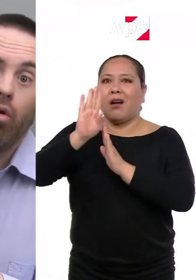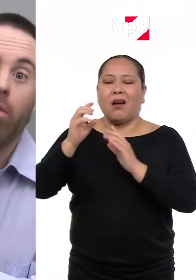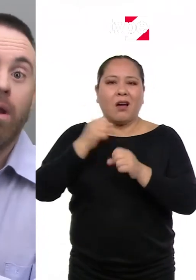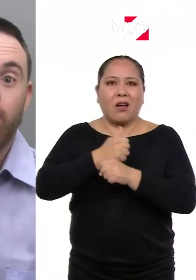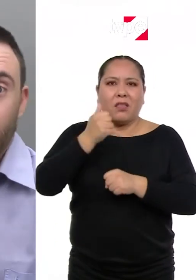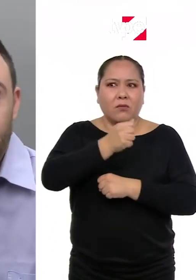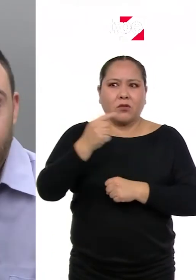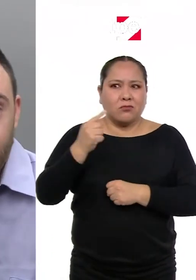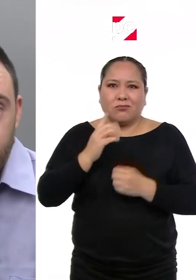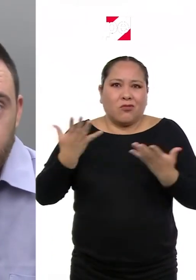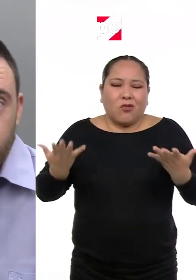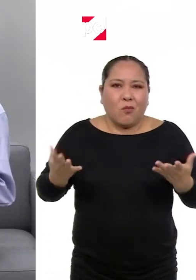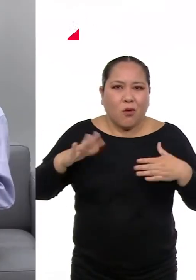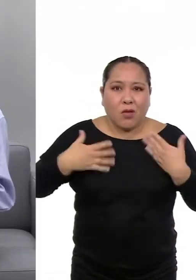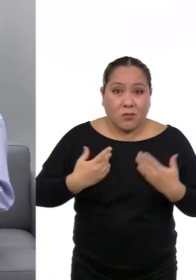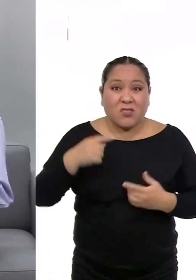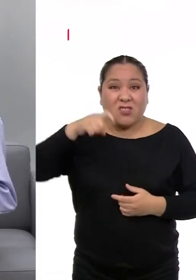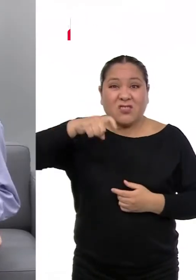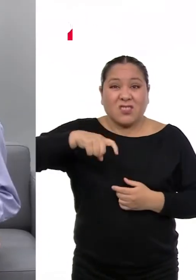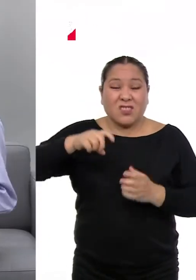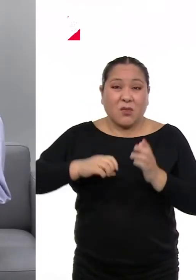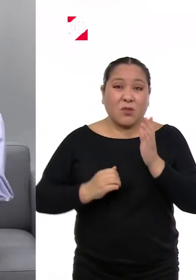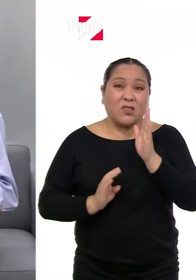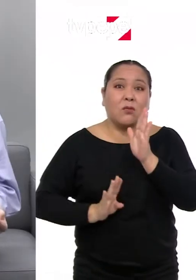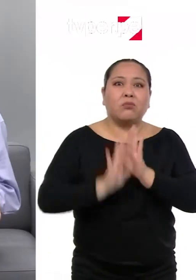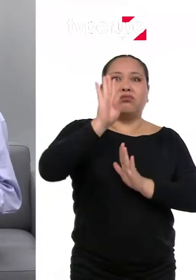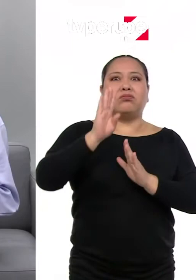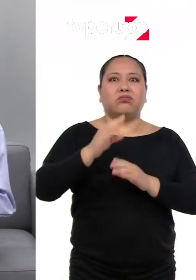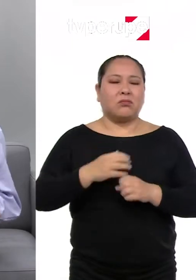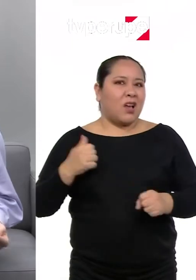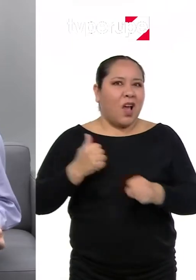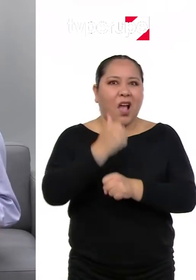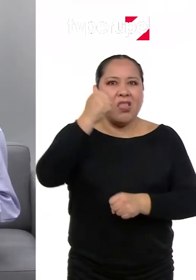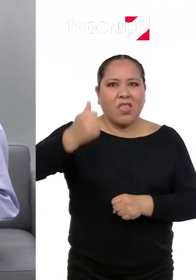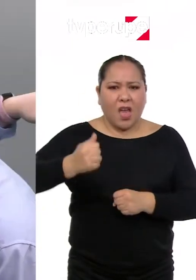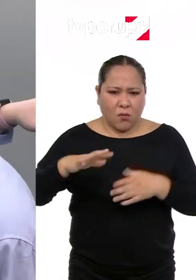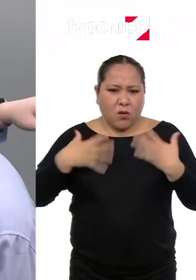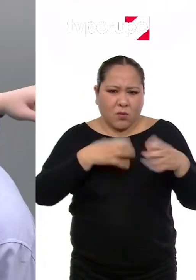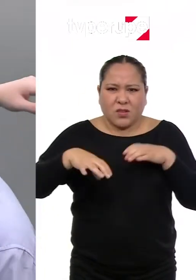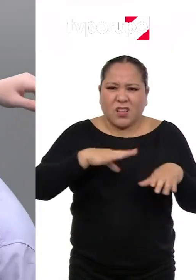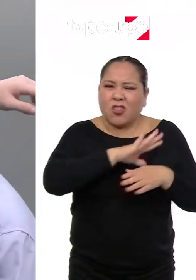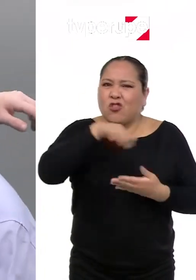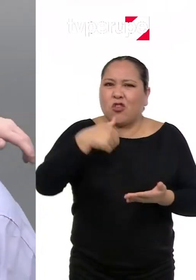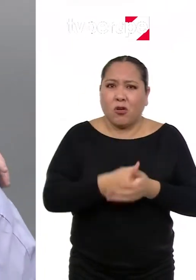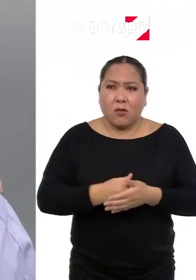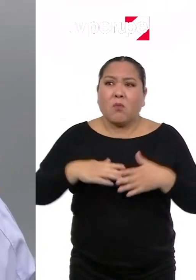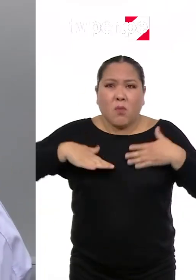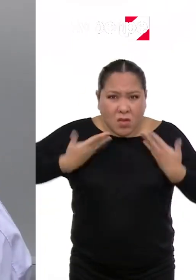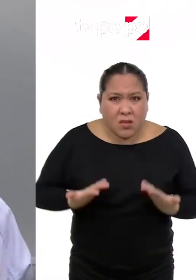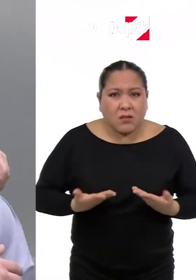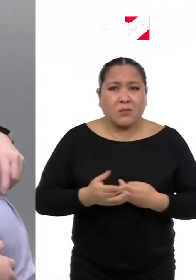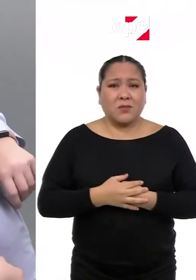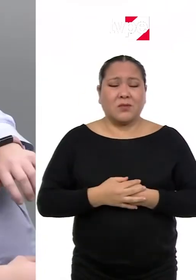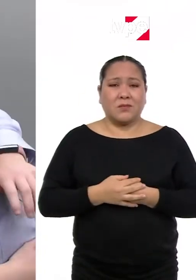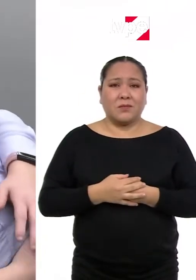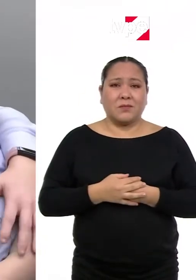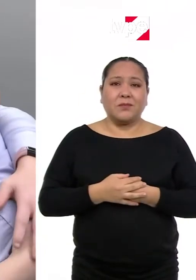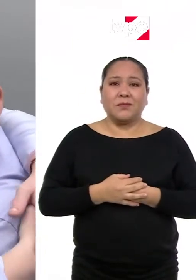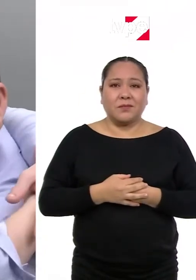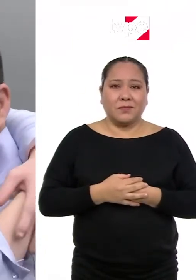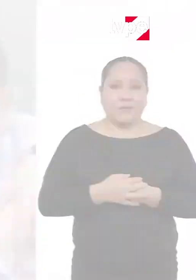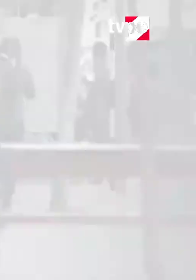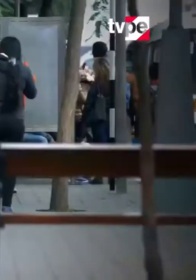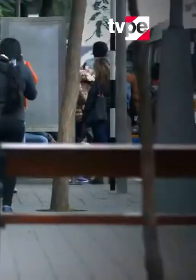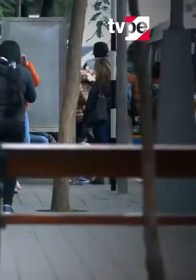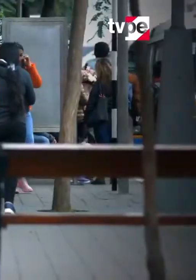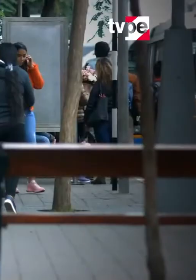no vale para nada. Queremos triunfar. Queremos hacer de todo. ¿Podemos? Claro. Claro.